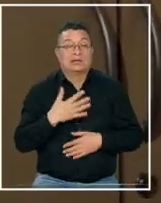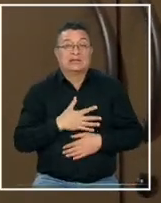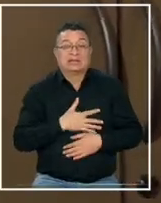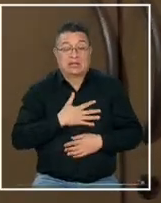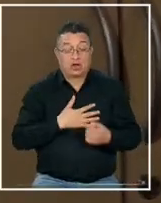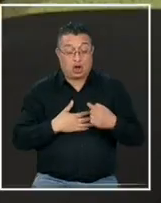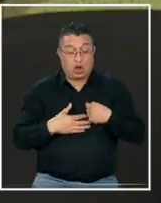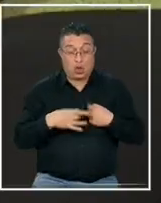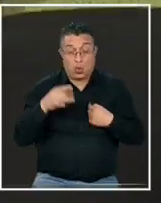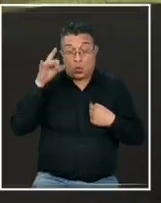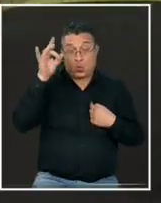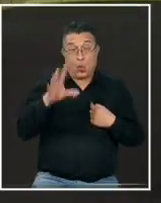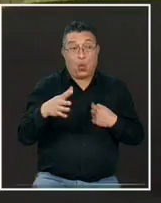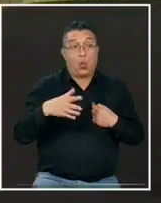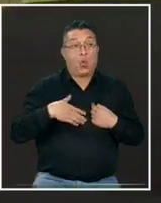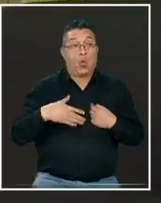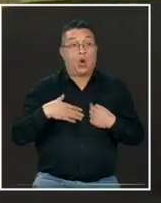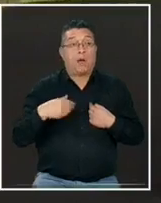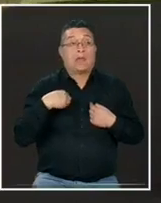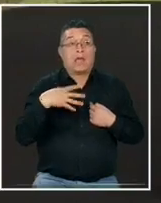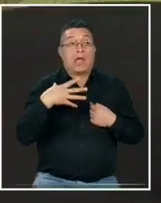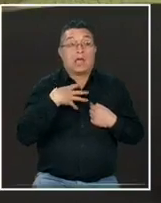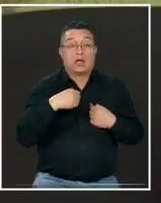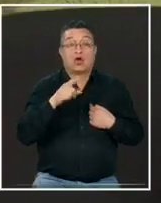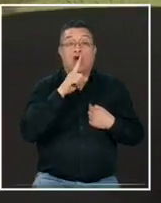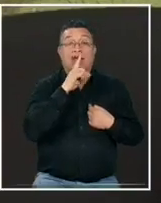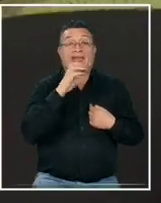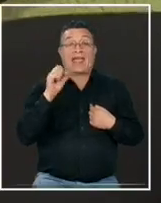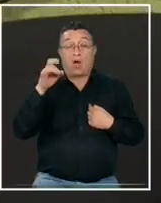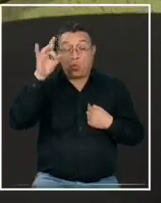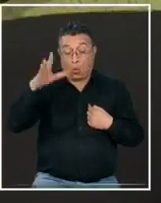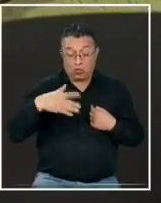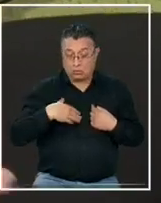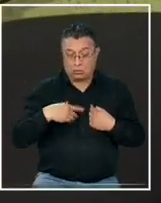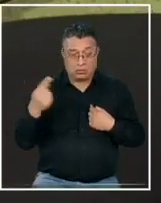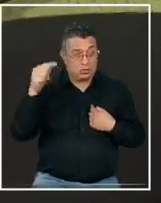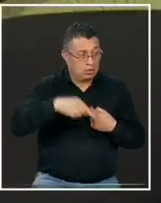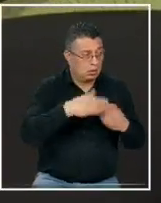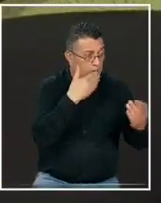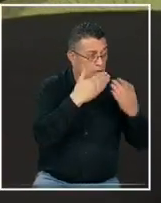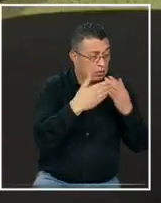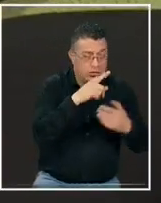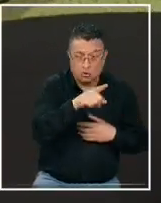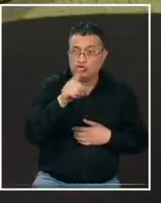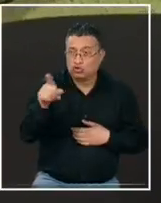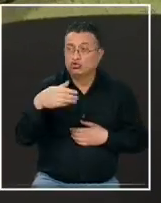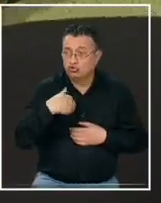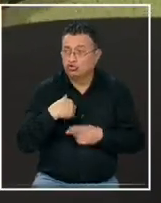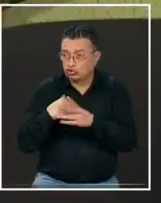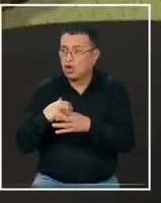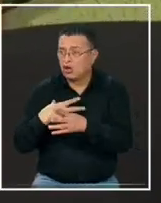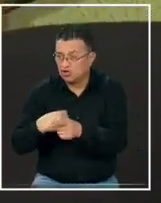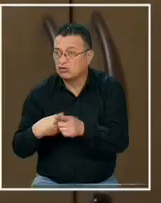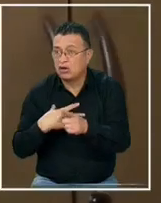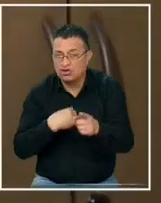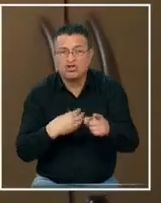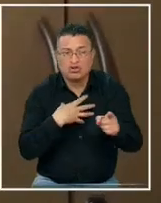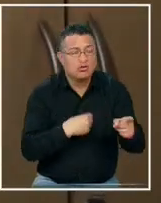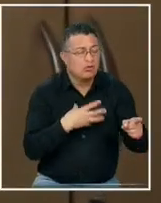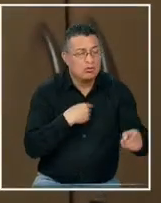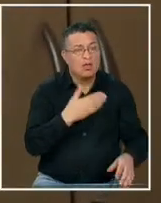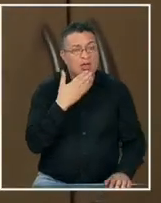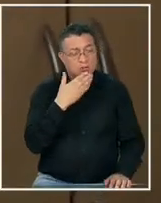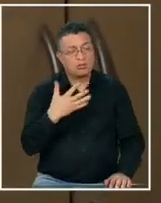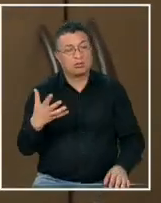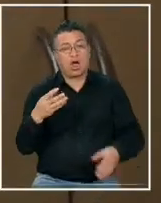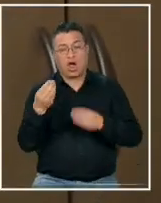como que era yo nomás que o sea como que mi hijo nomás era TEA y no pues uno llega acá a conversar con las mamás no mi hijo también hace lo mismo también es